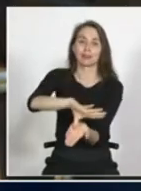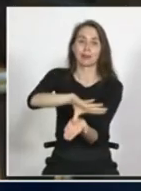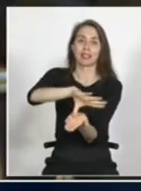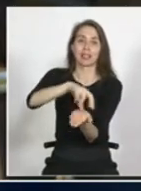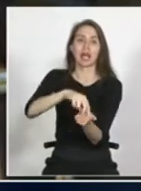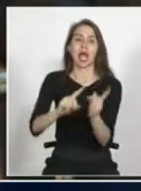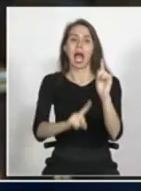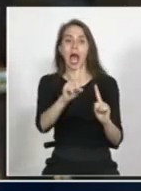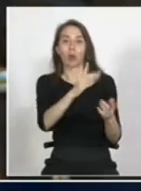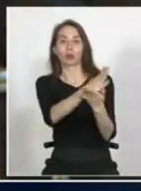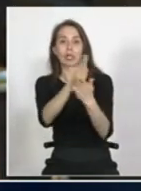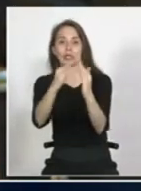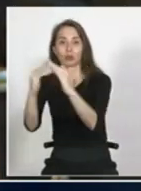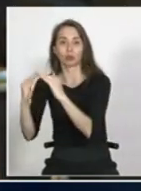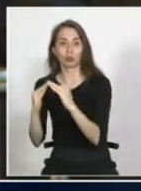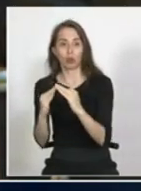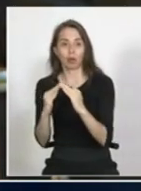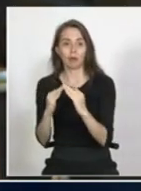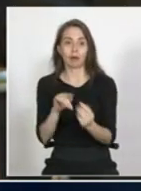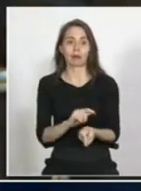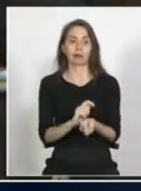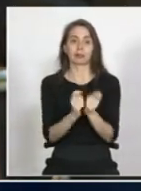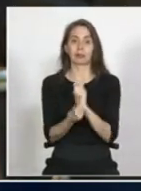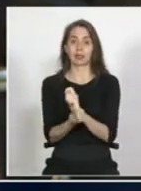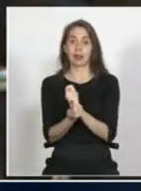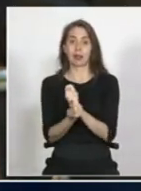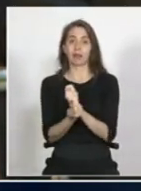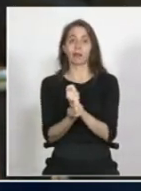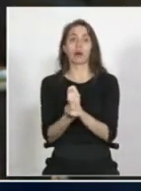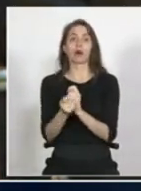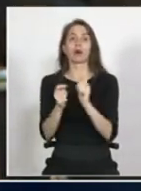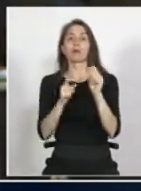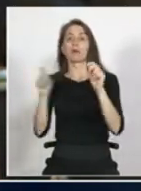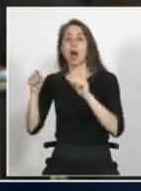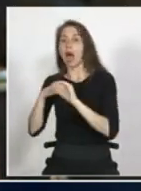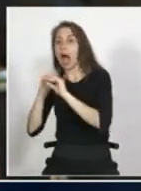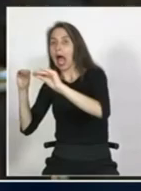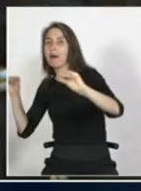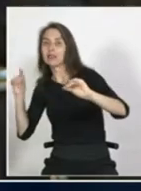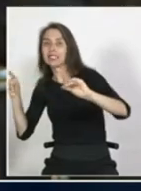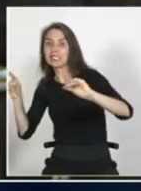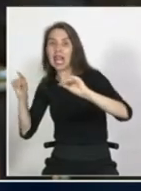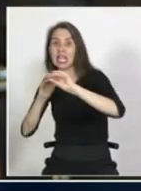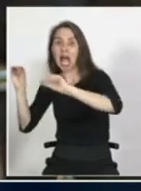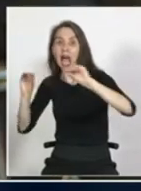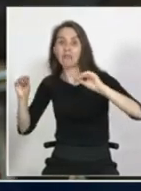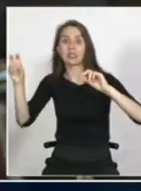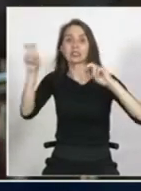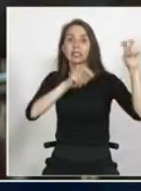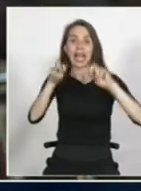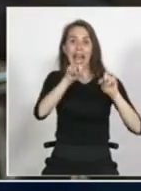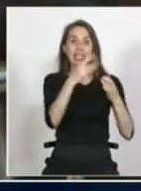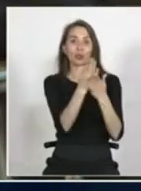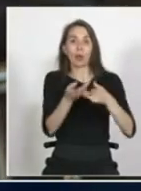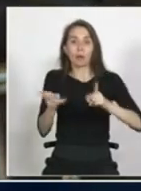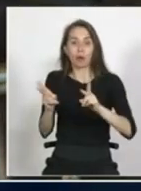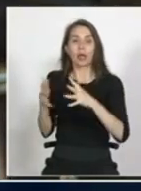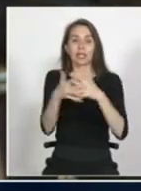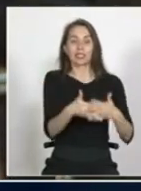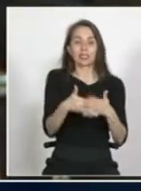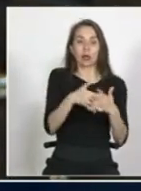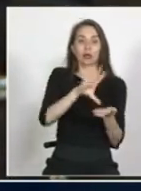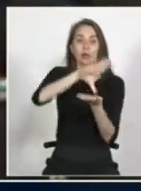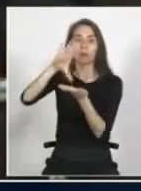ciertos colegios también entre comillas se transforman de migrante por las redes migratorias aunque Estados Unidos Europa